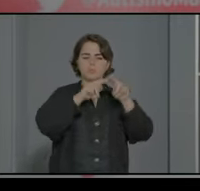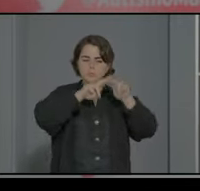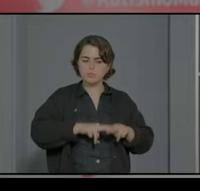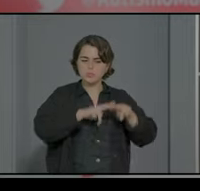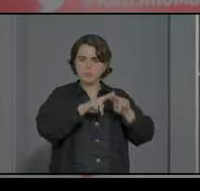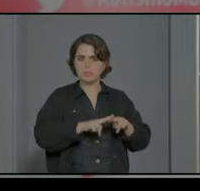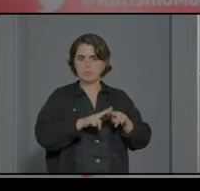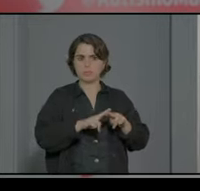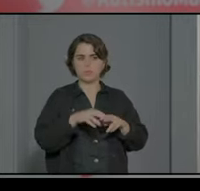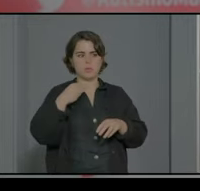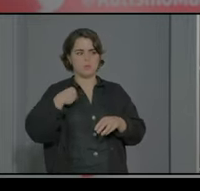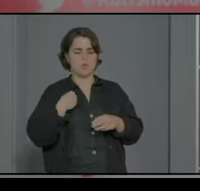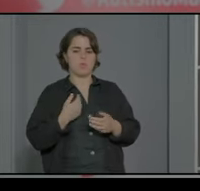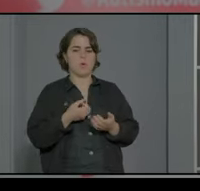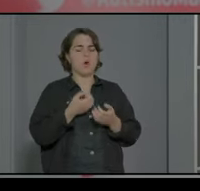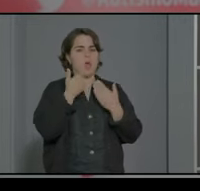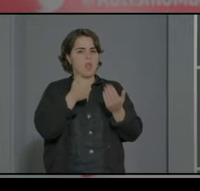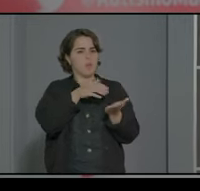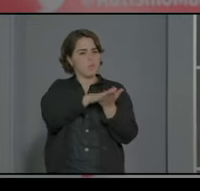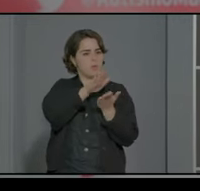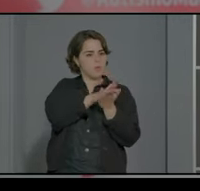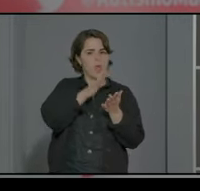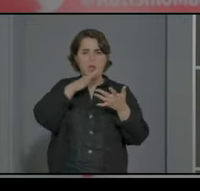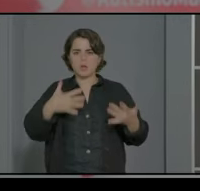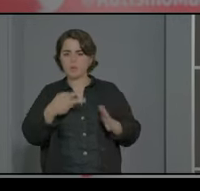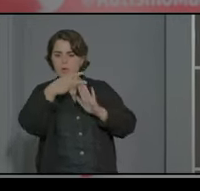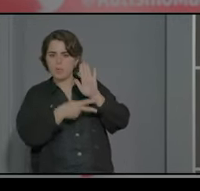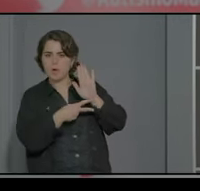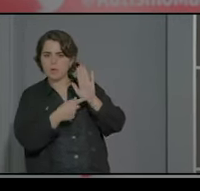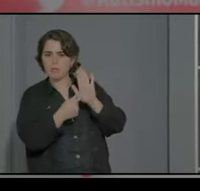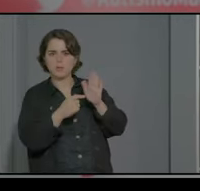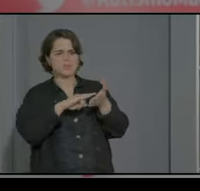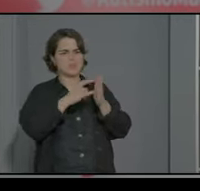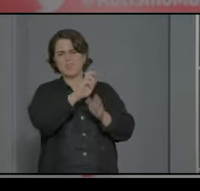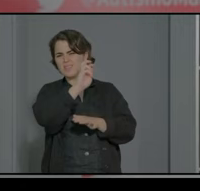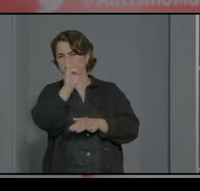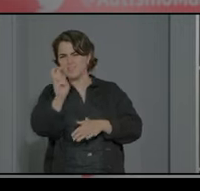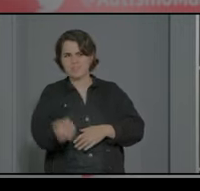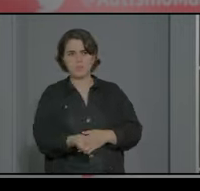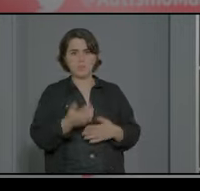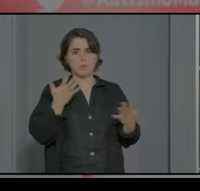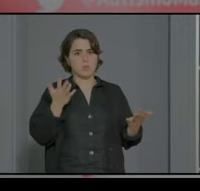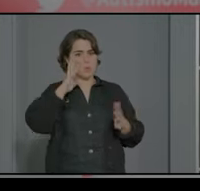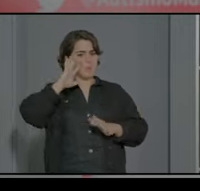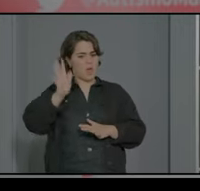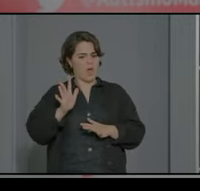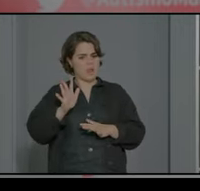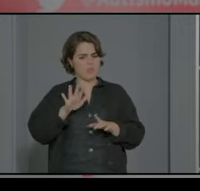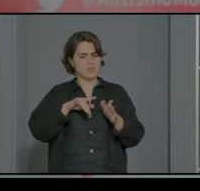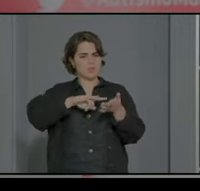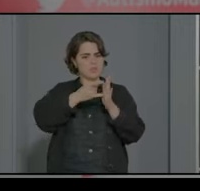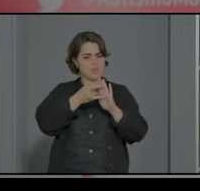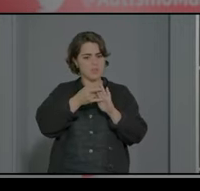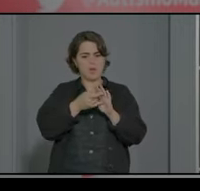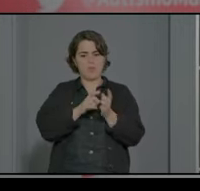y a juzgar por lo que se publica y por la normativa y la legislación hay muchos sistemas pero parece que ese reajuste del sistema no se da